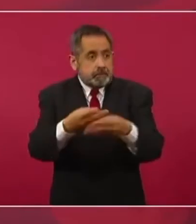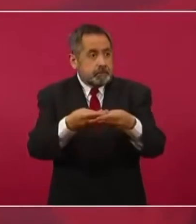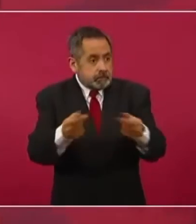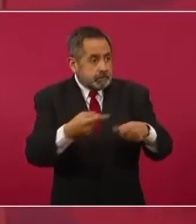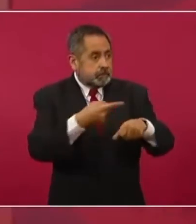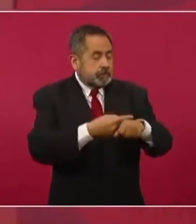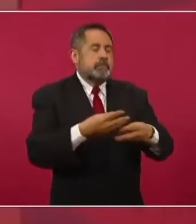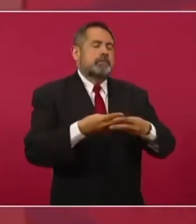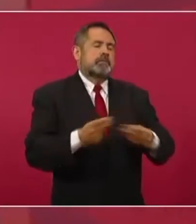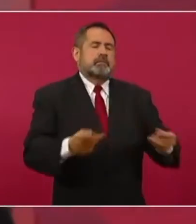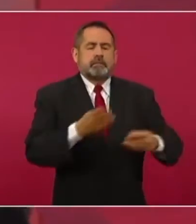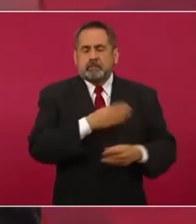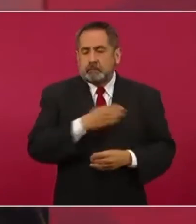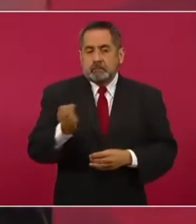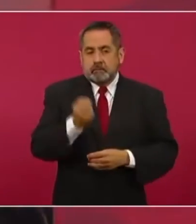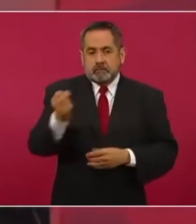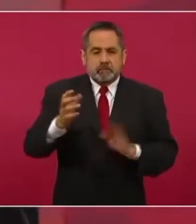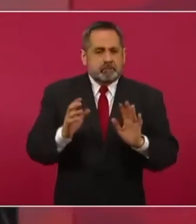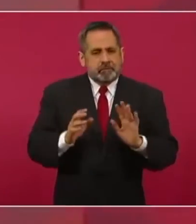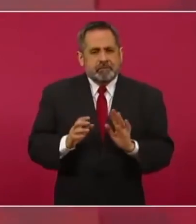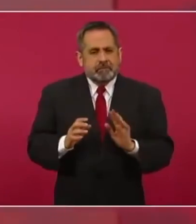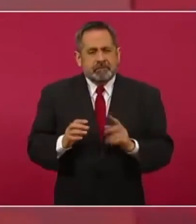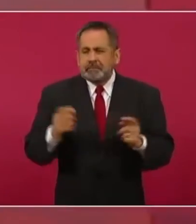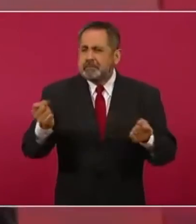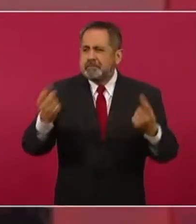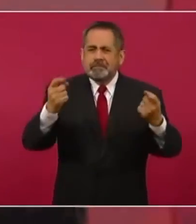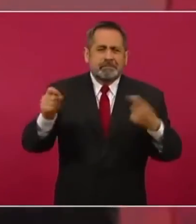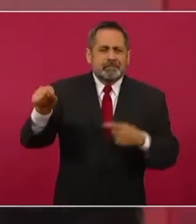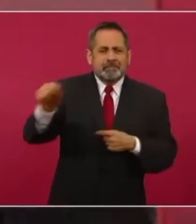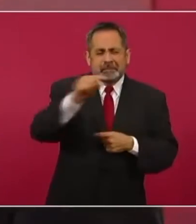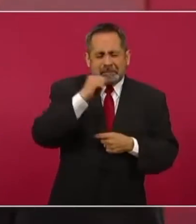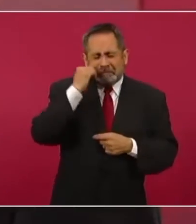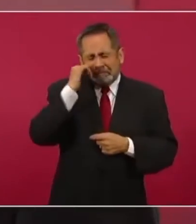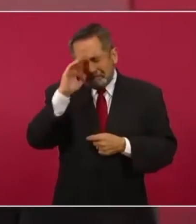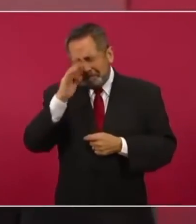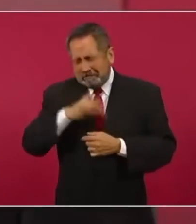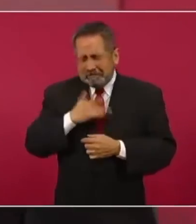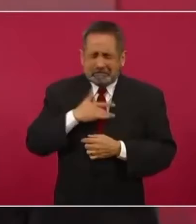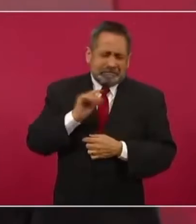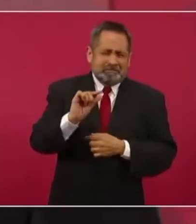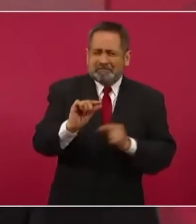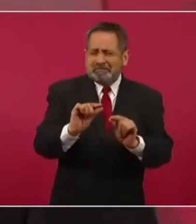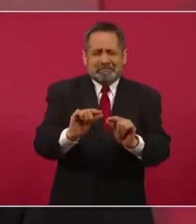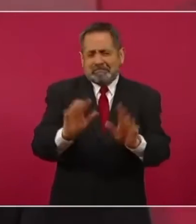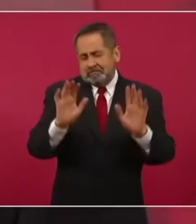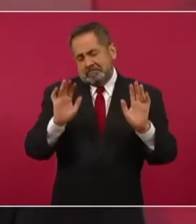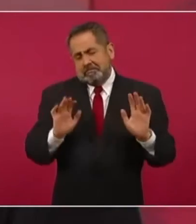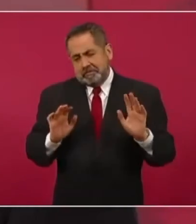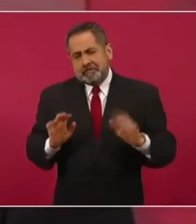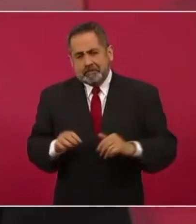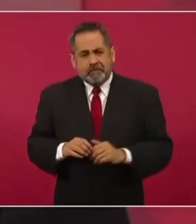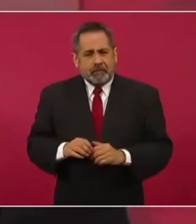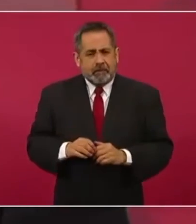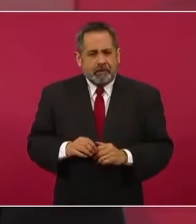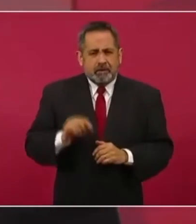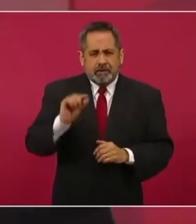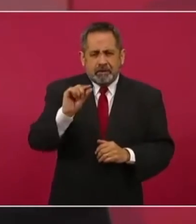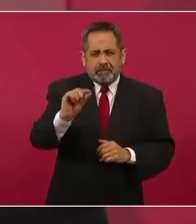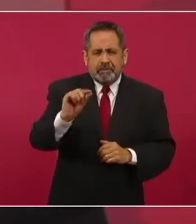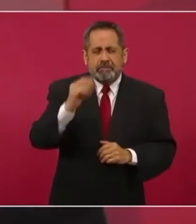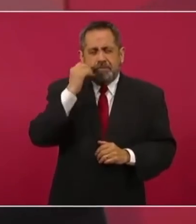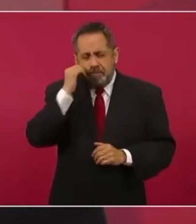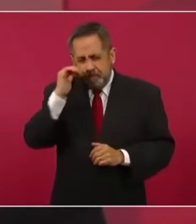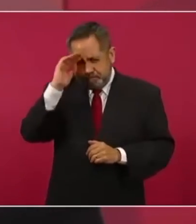con muy pocos síntomas, un poco de